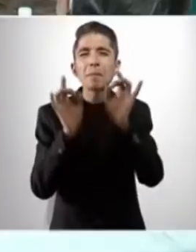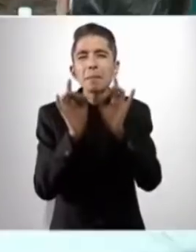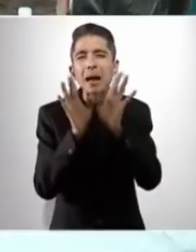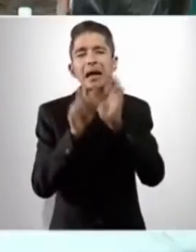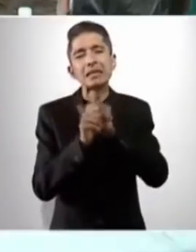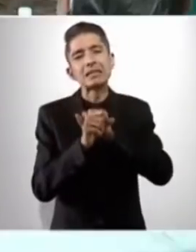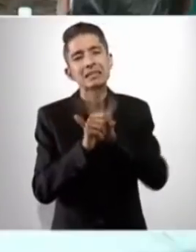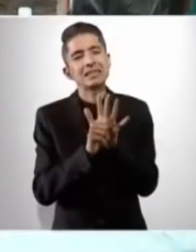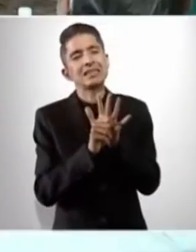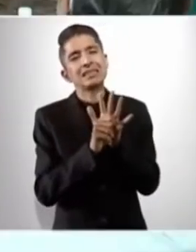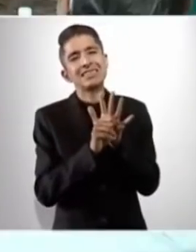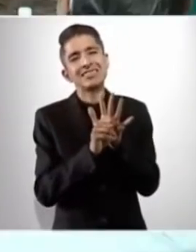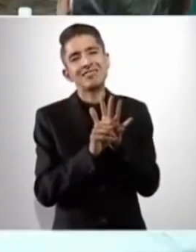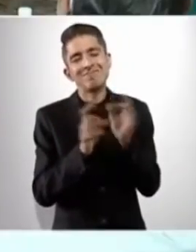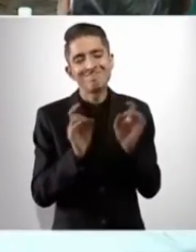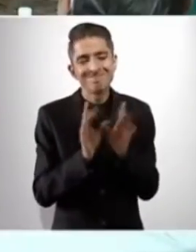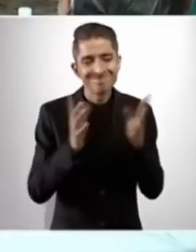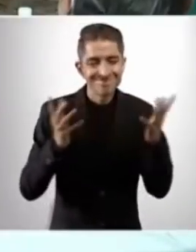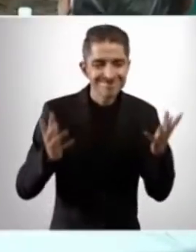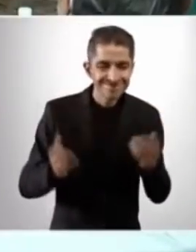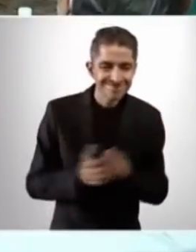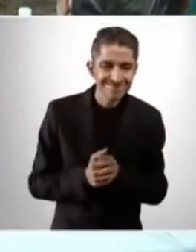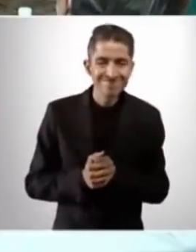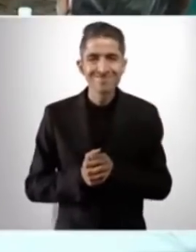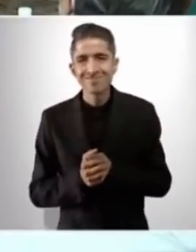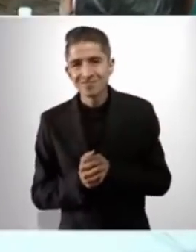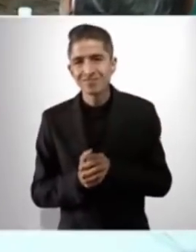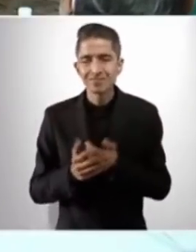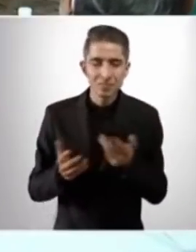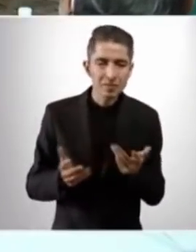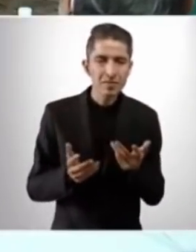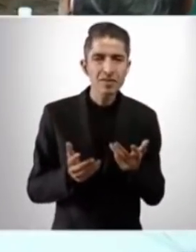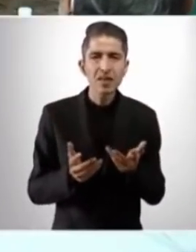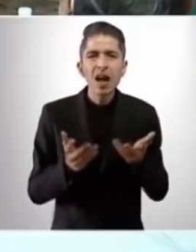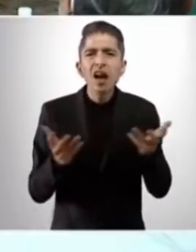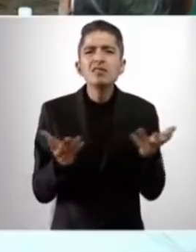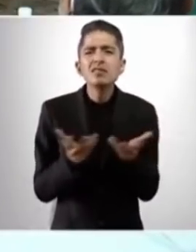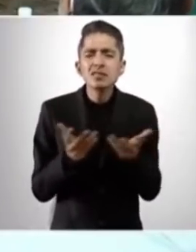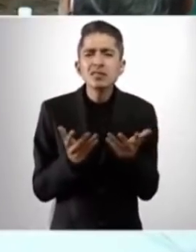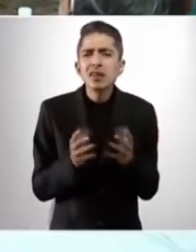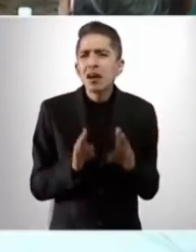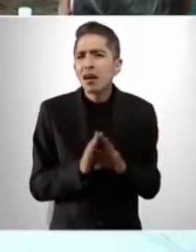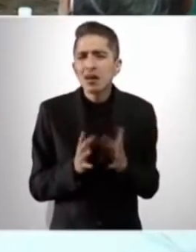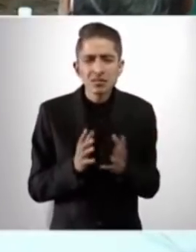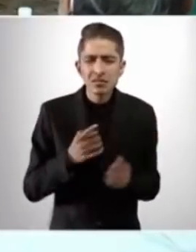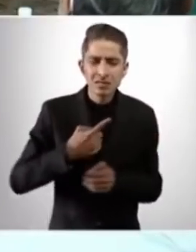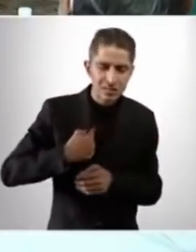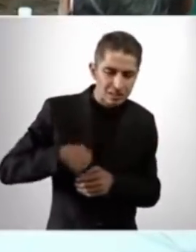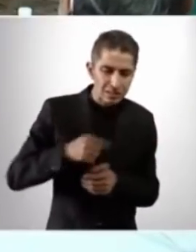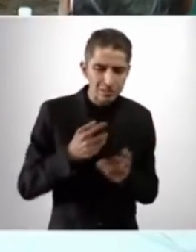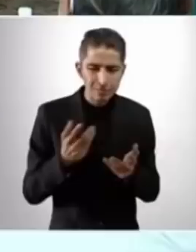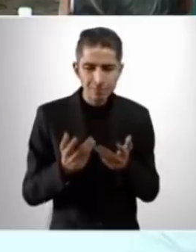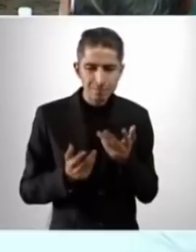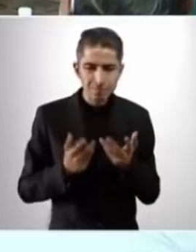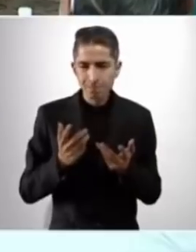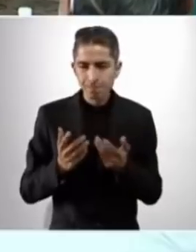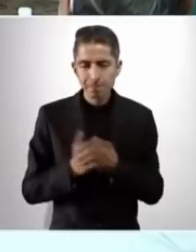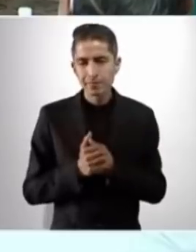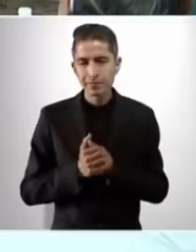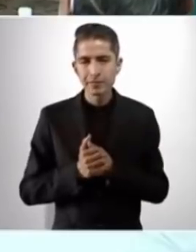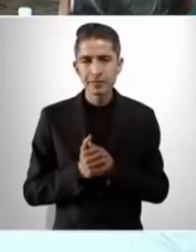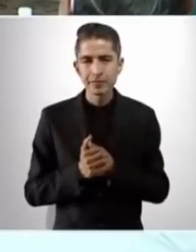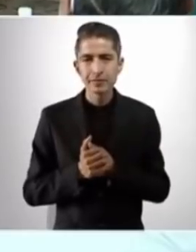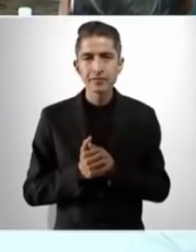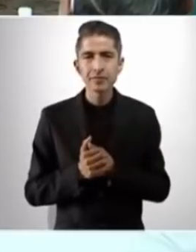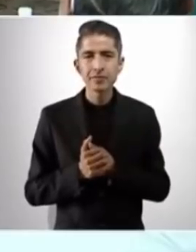y tuvimos que actuar con la